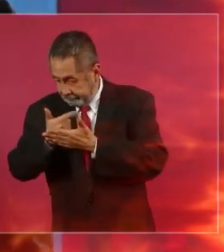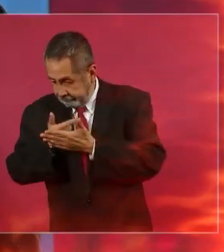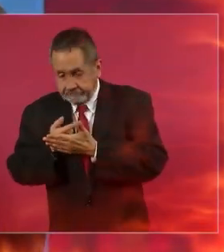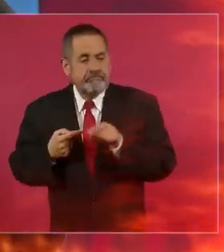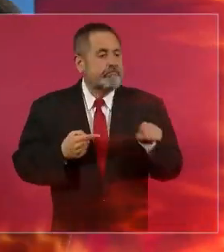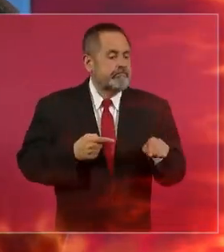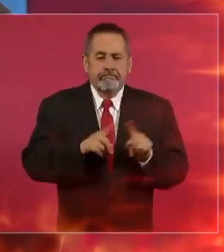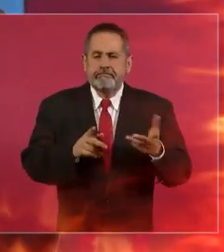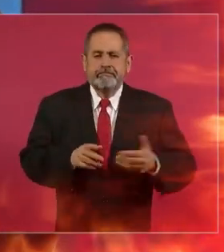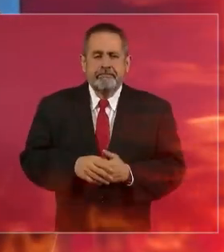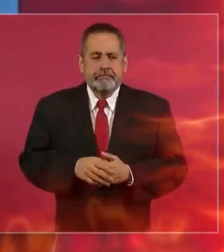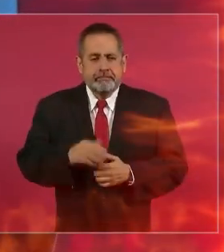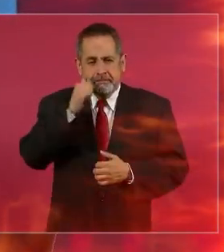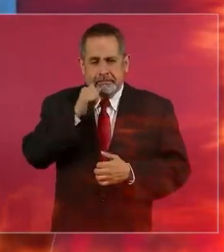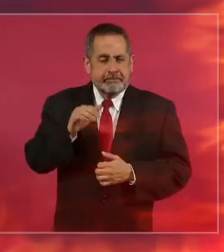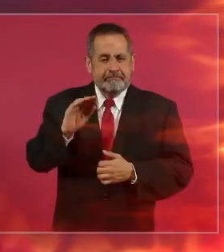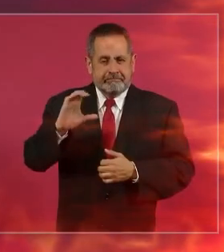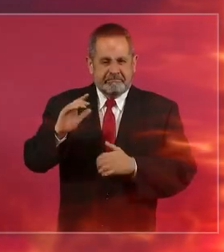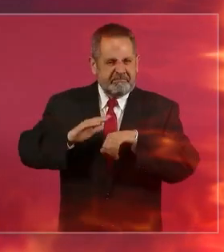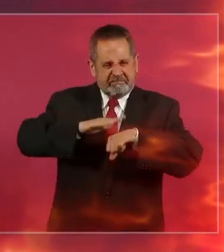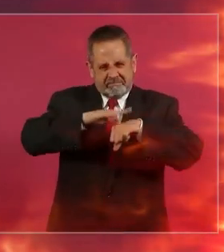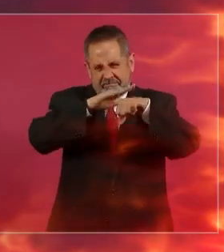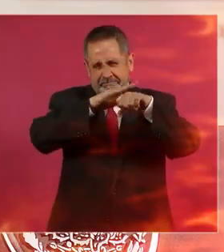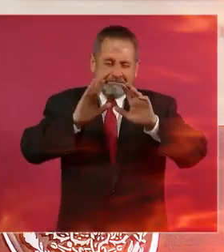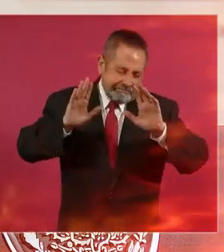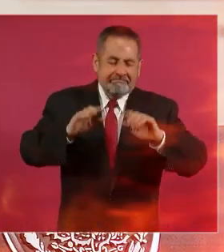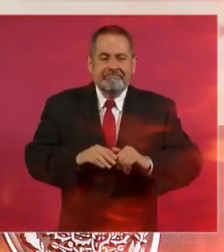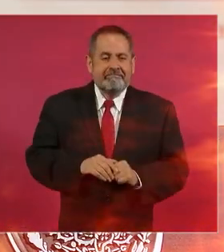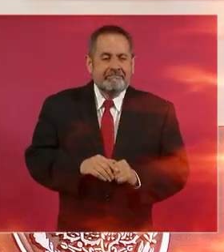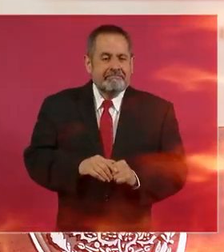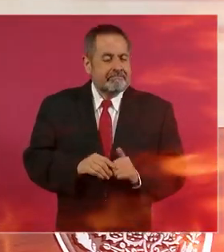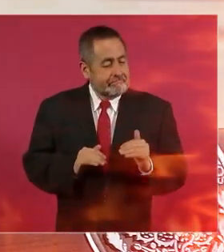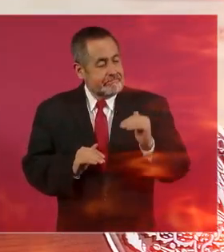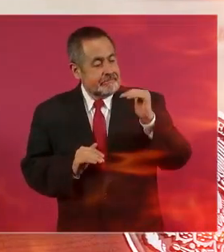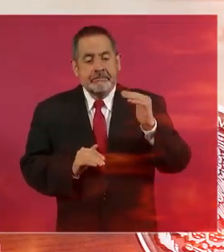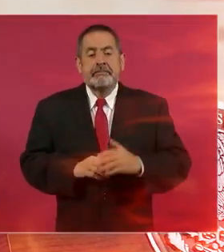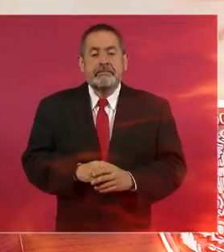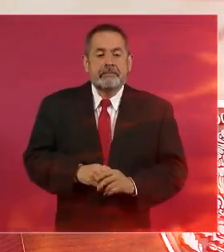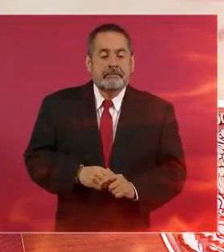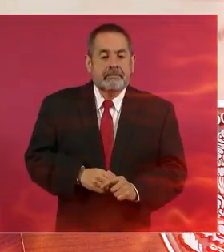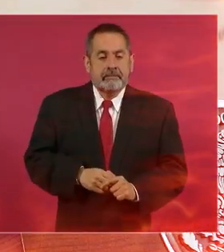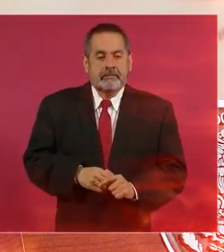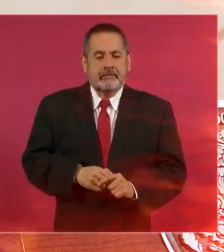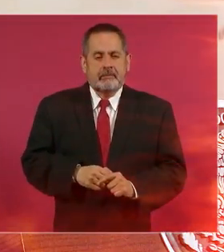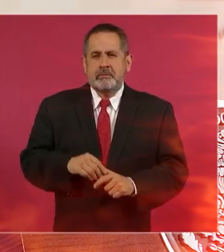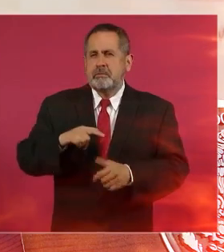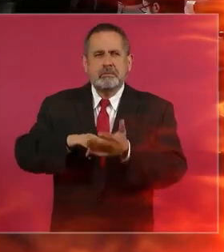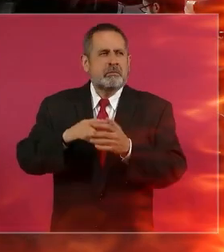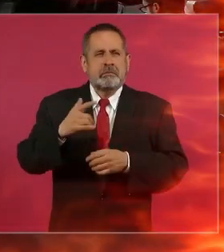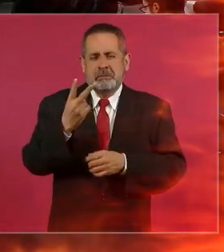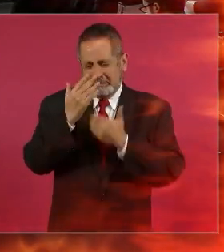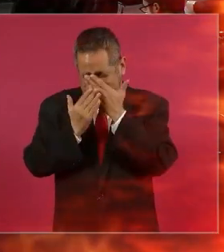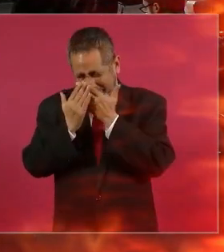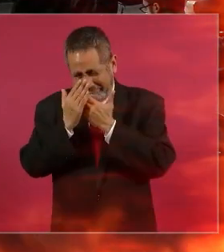que le diga a otros empresarios que no se preocupen que todo está arreglado que había un encuestador de chiste dice lópez